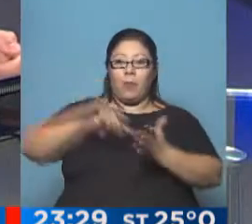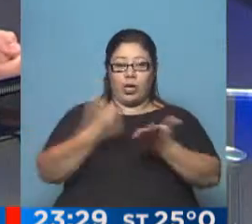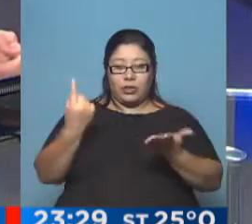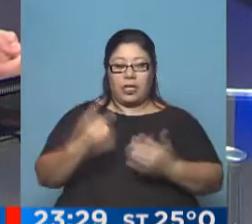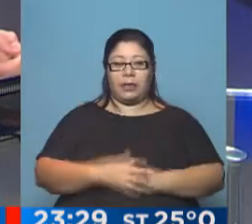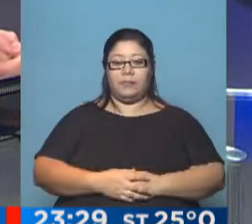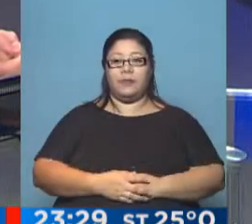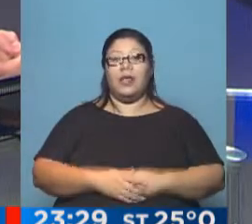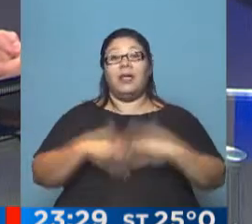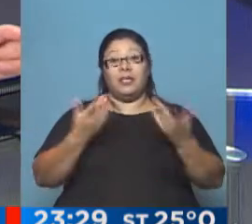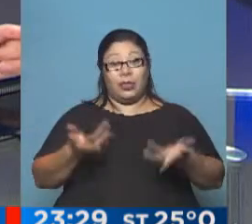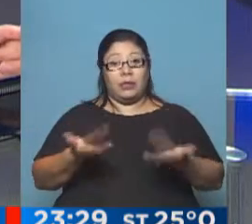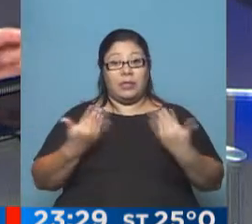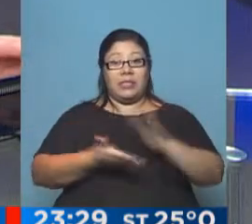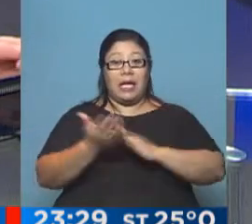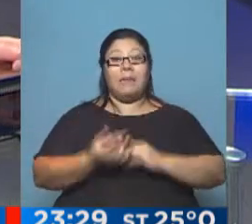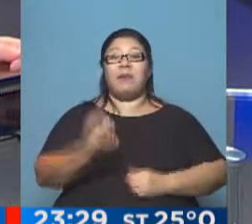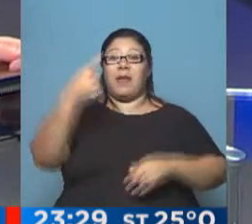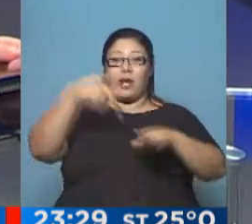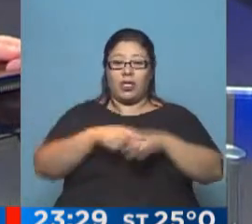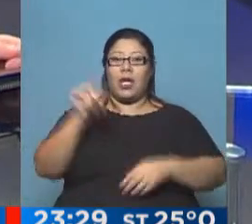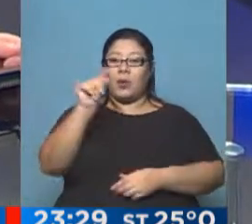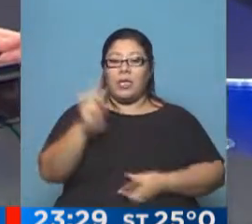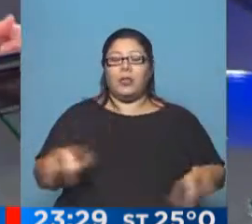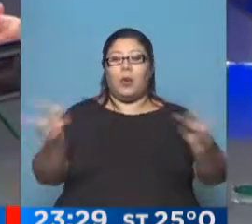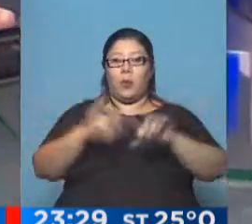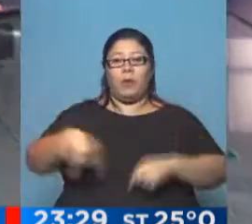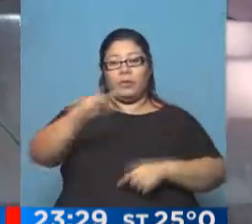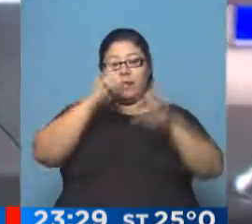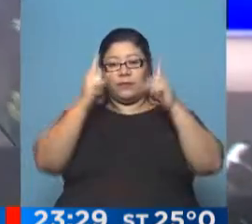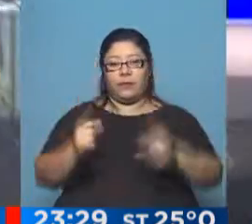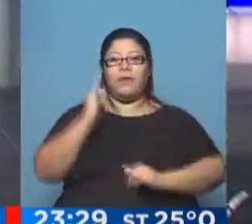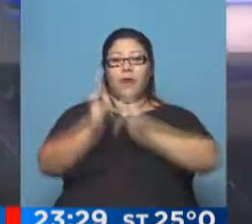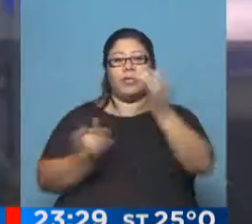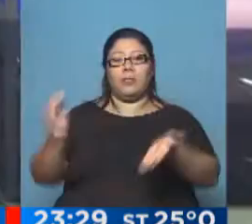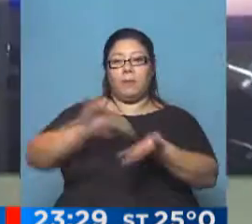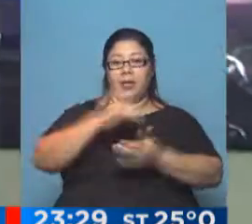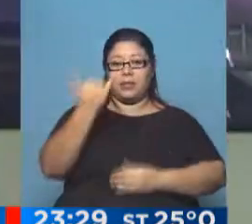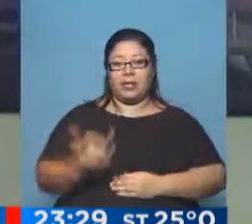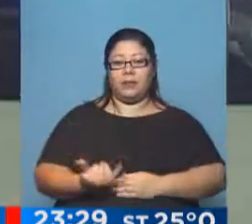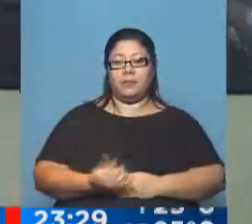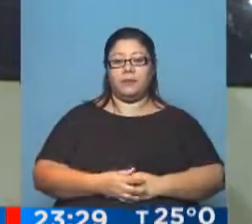A tenerlo en cuenta entonces. Bueno, primera pausa, no se vayan, ya volvemos, tenemos más información. ¡Gracias!